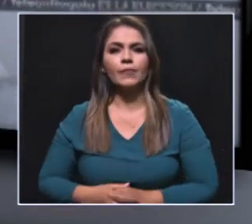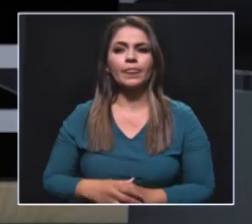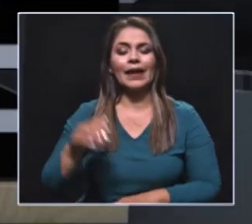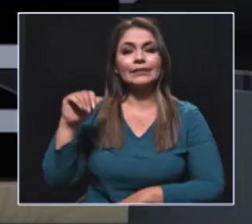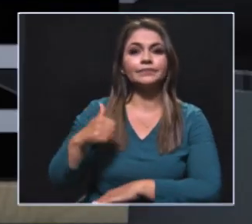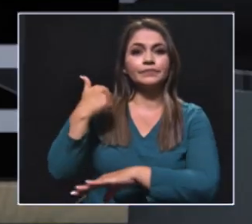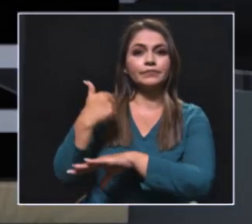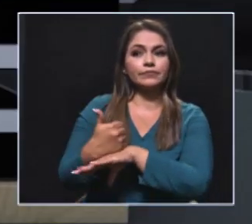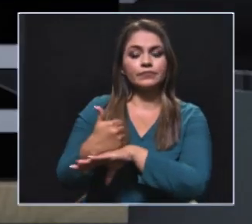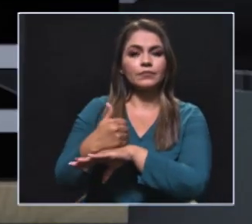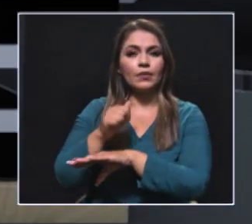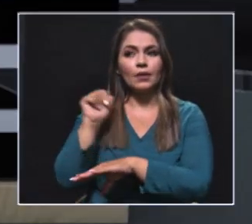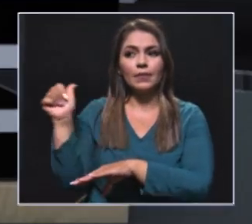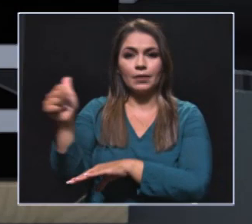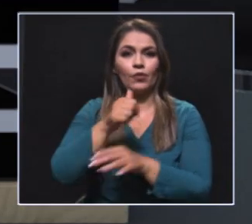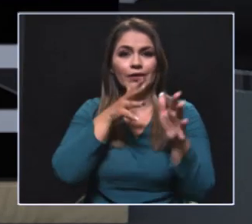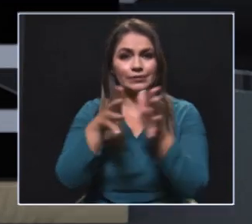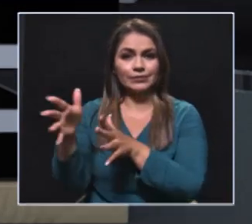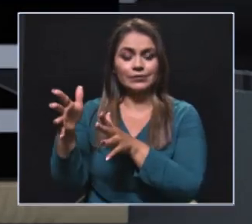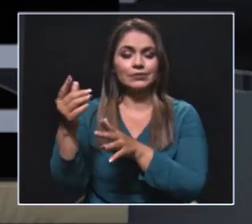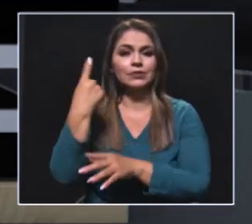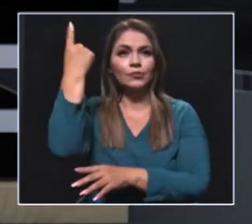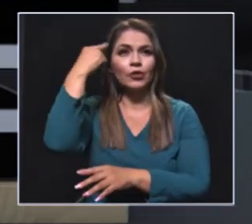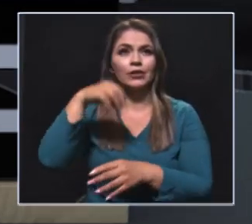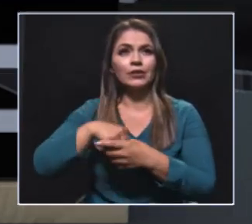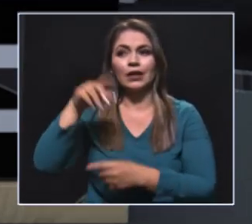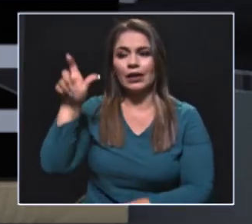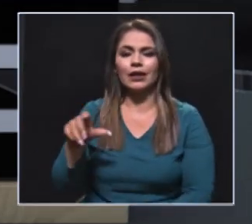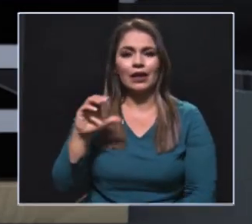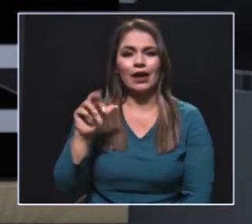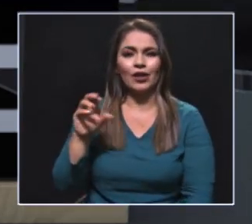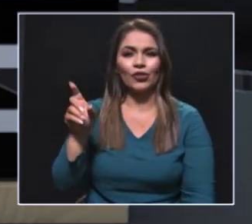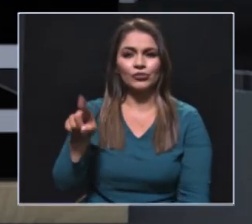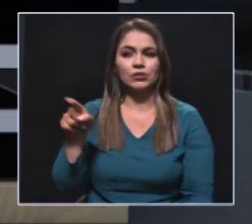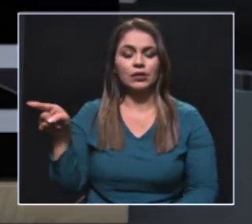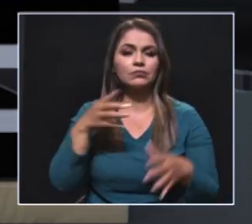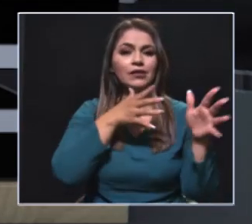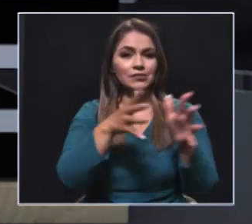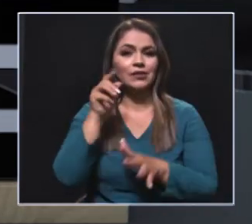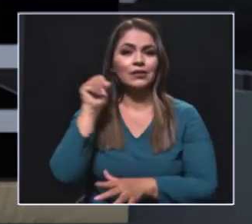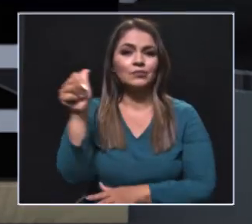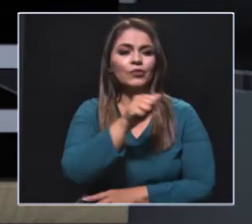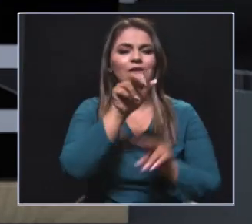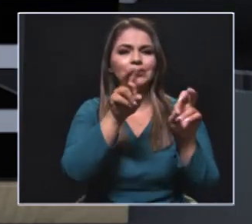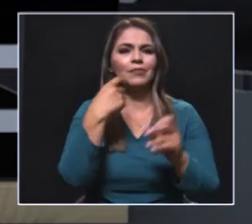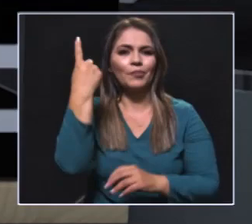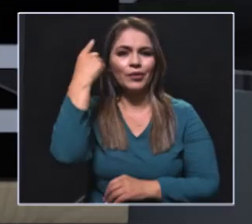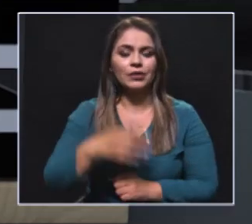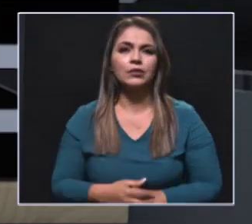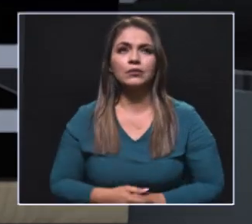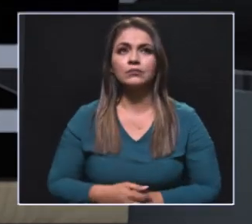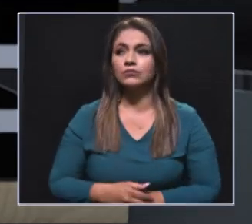la Escuela de Entrenamiento para Mujeres Políticas en Antioquia, el doctor Carlos Mario Marín. Pues Carlos Mario, no solo usted está metido en el tema de